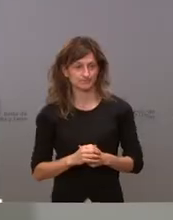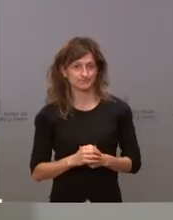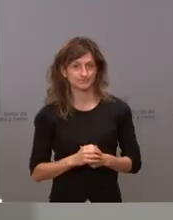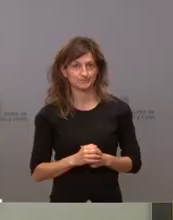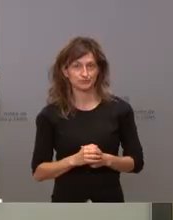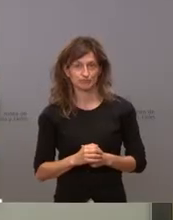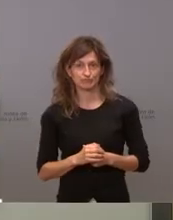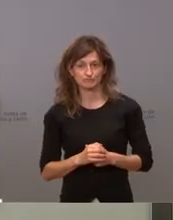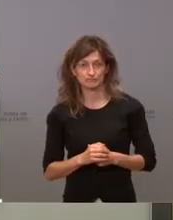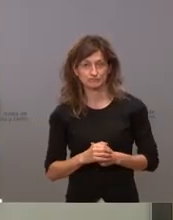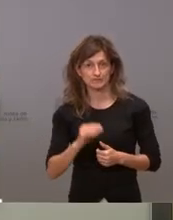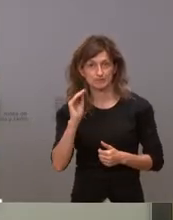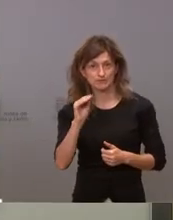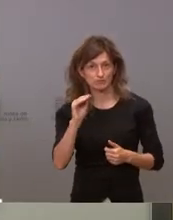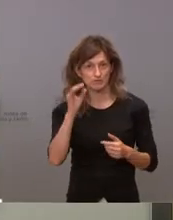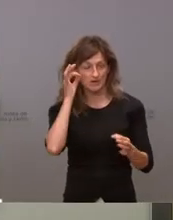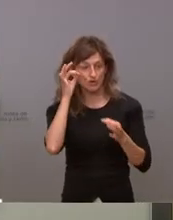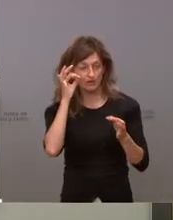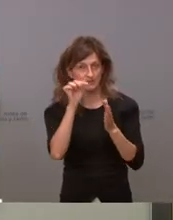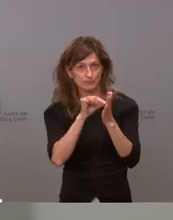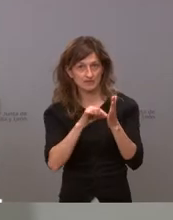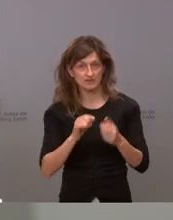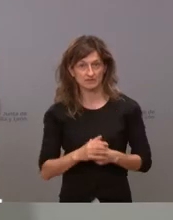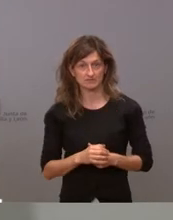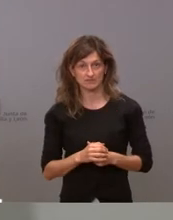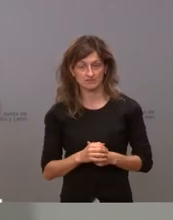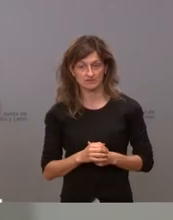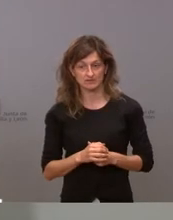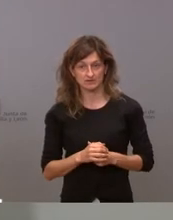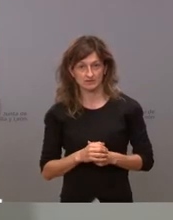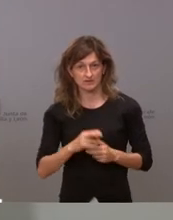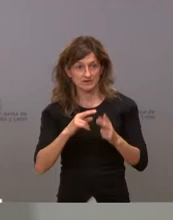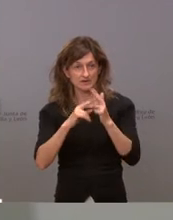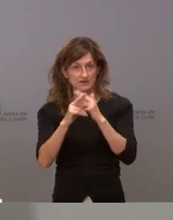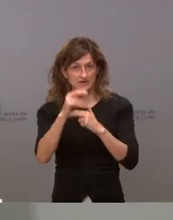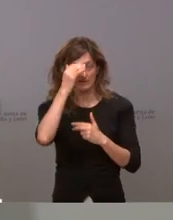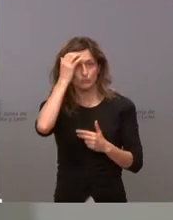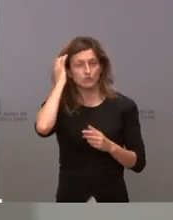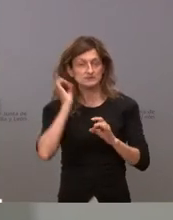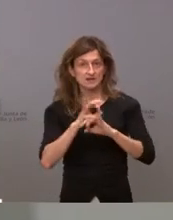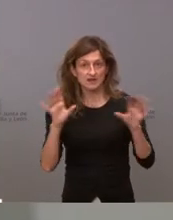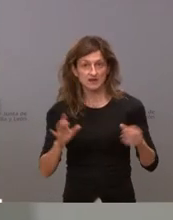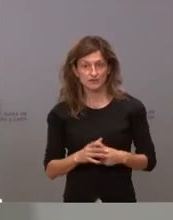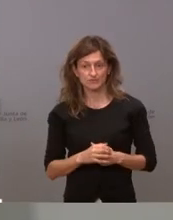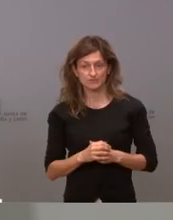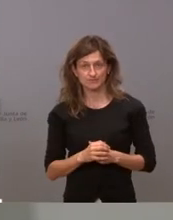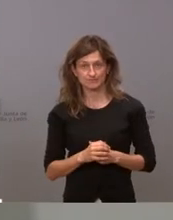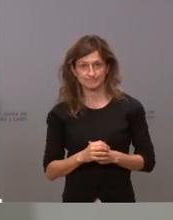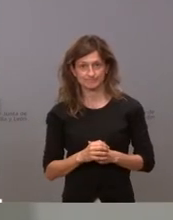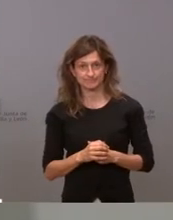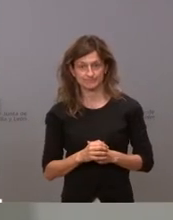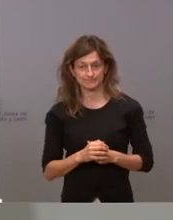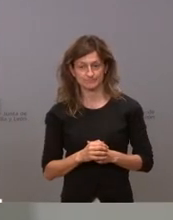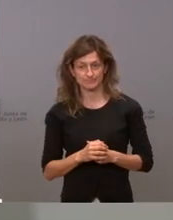le preguntaba por este en concreto por esta medida sí, sí en concreto le estoy contestando creo que con suficiente claridad es decir